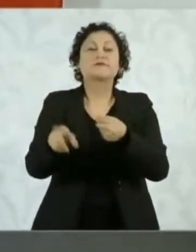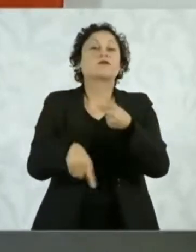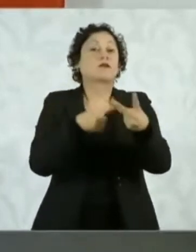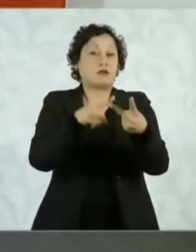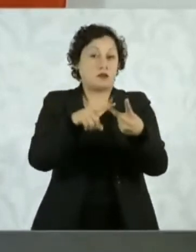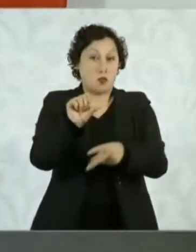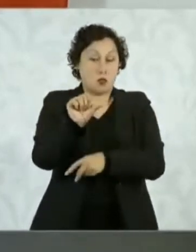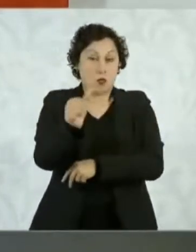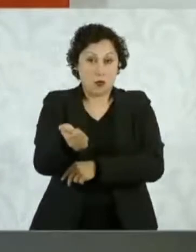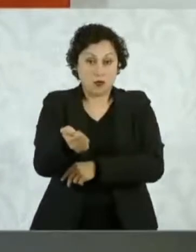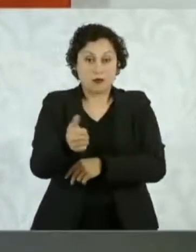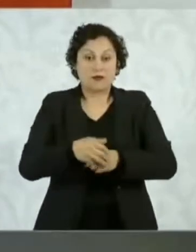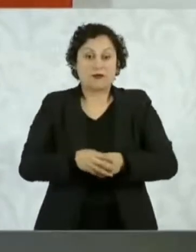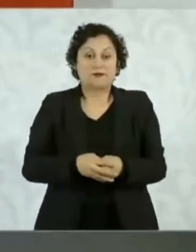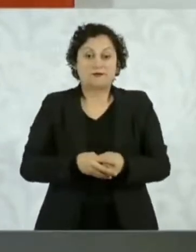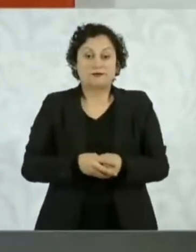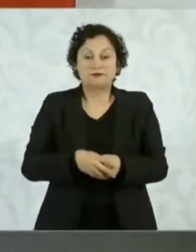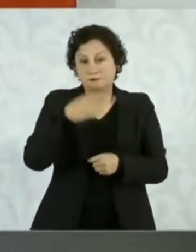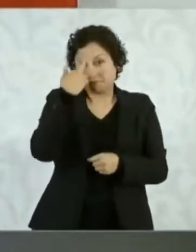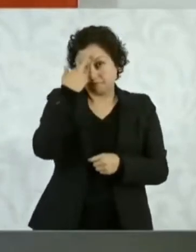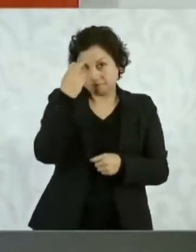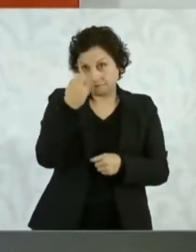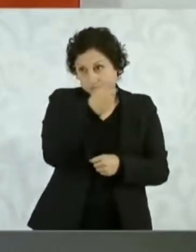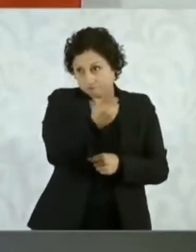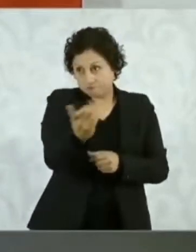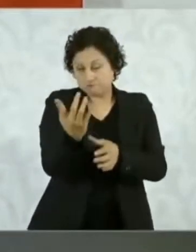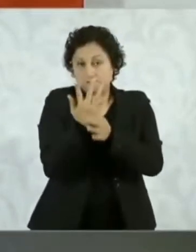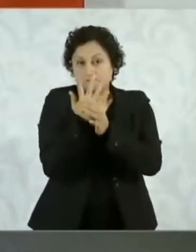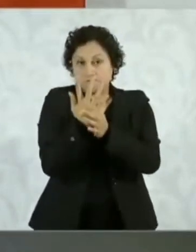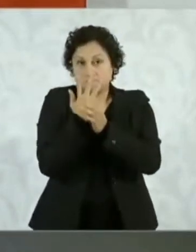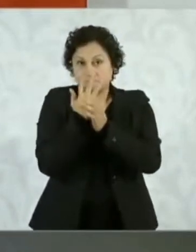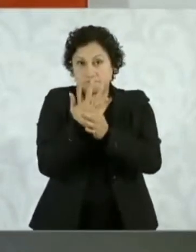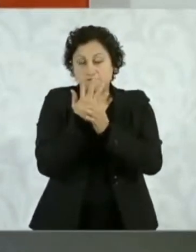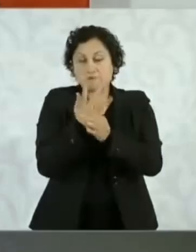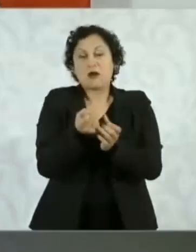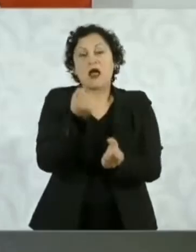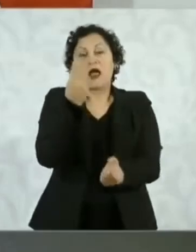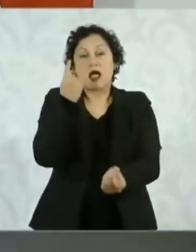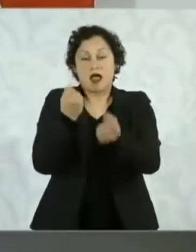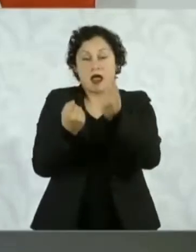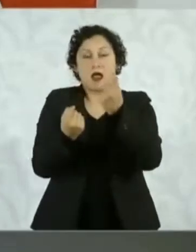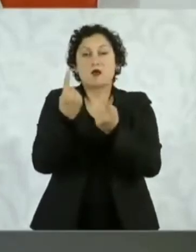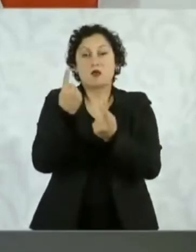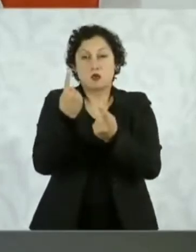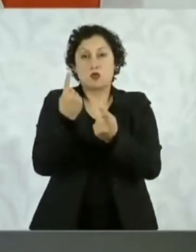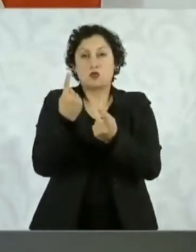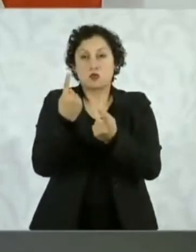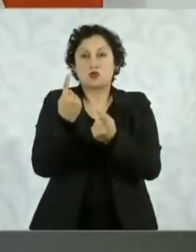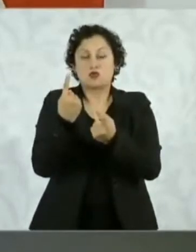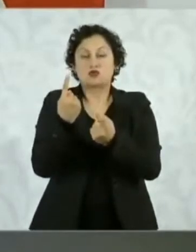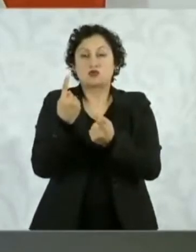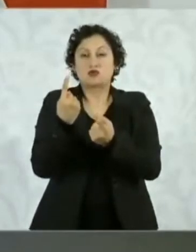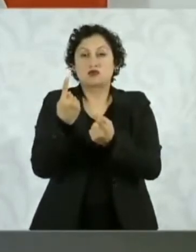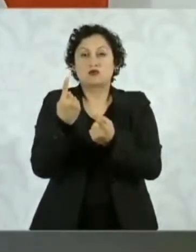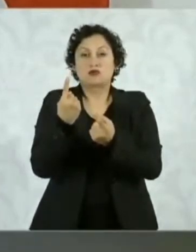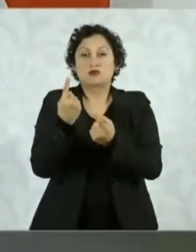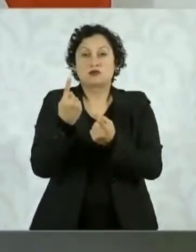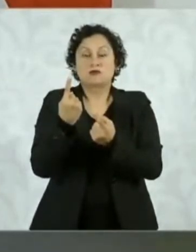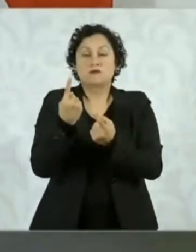también, según plantean algunas declaraciones de uno de los candidatos